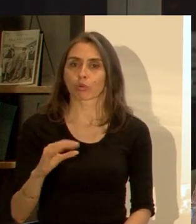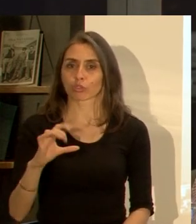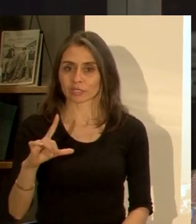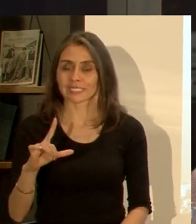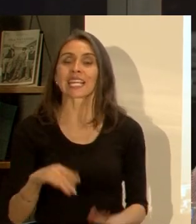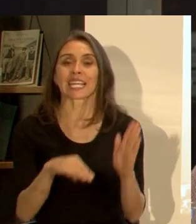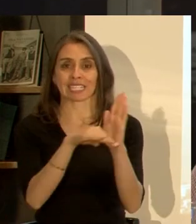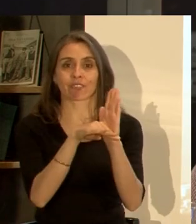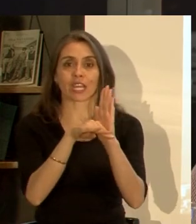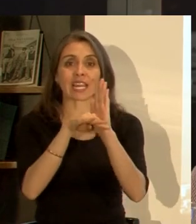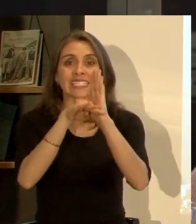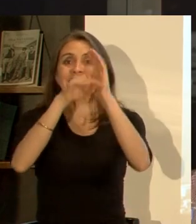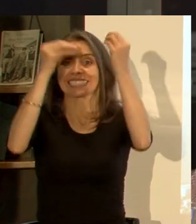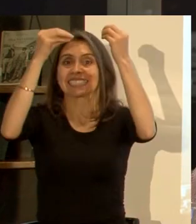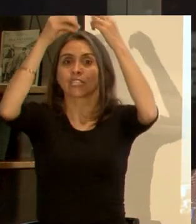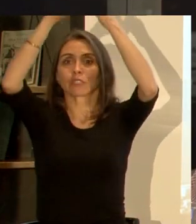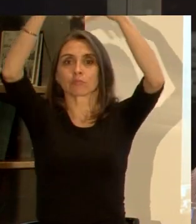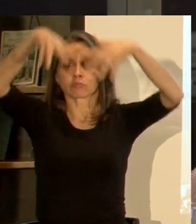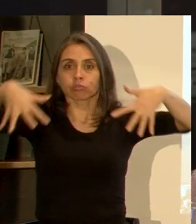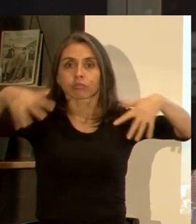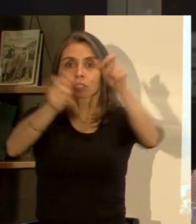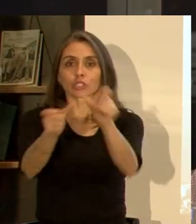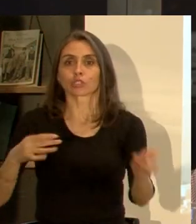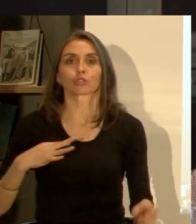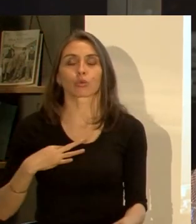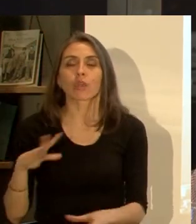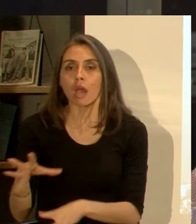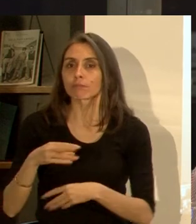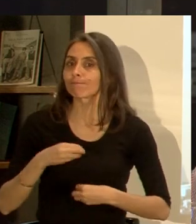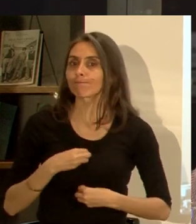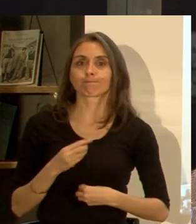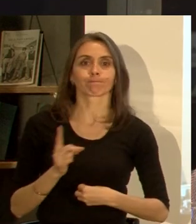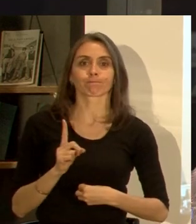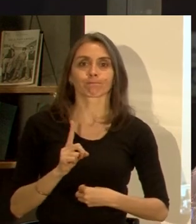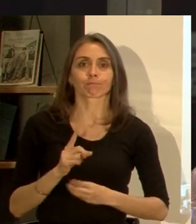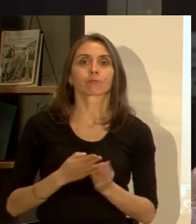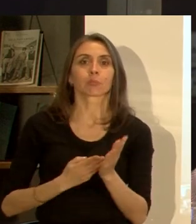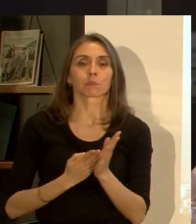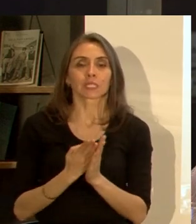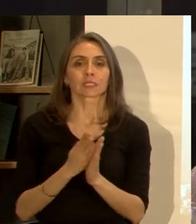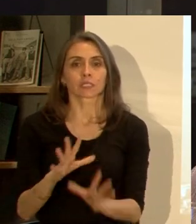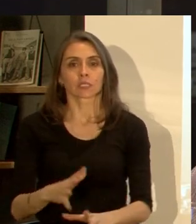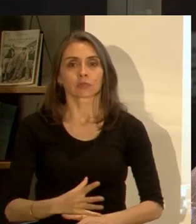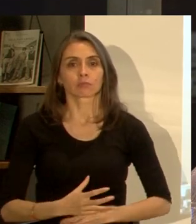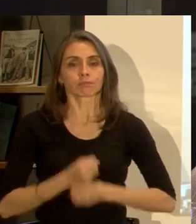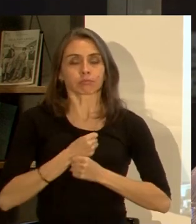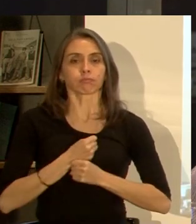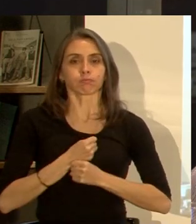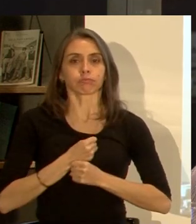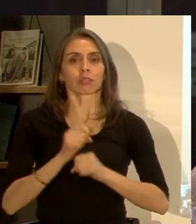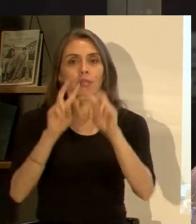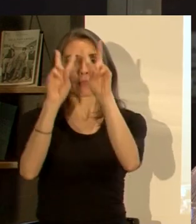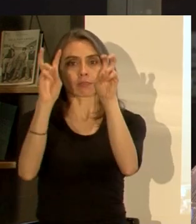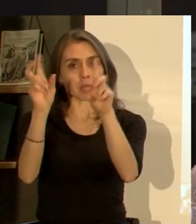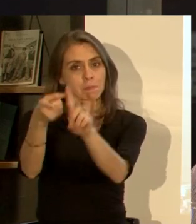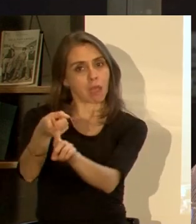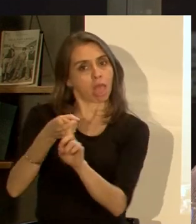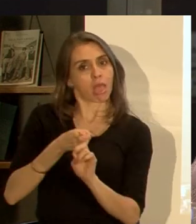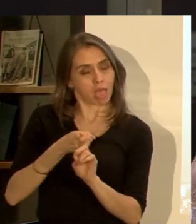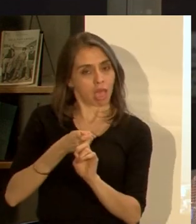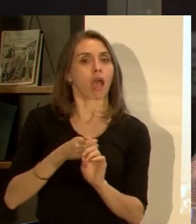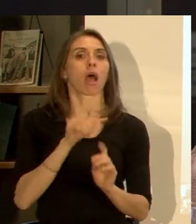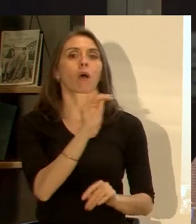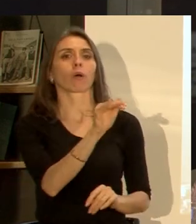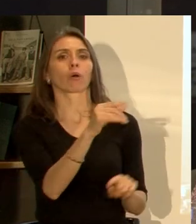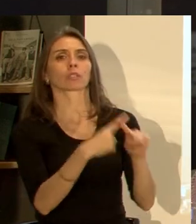logramos permear al ciudadano común de su día a día ¿no es cierto? para que empiece a empoderarse con estos temas y empiece a exigir realmente